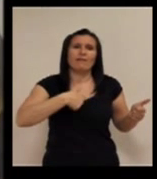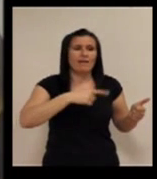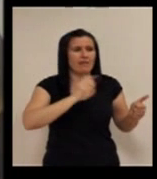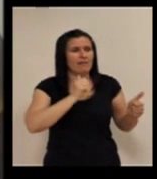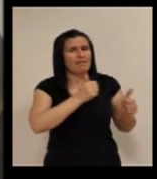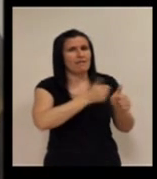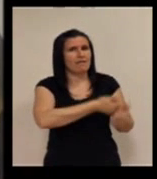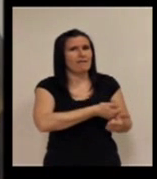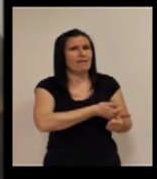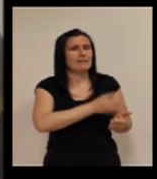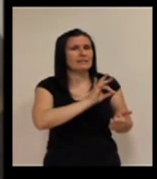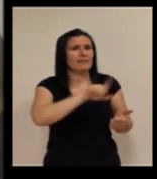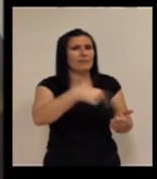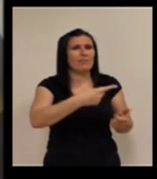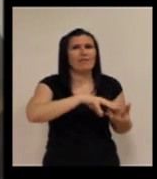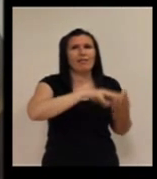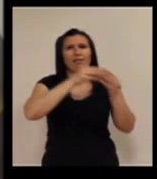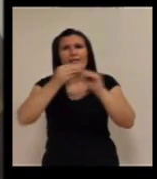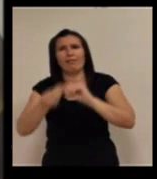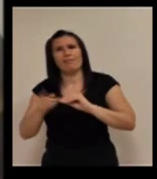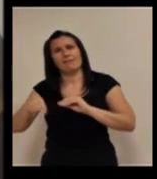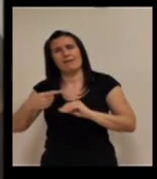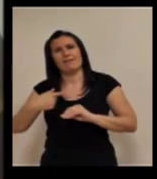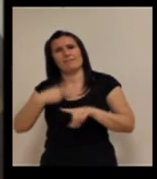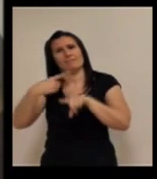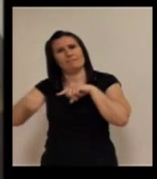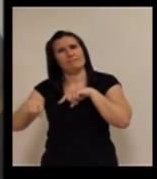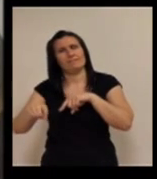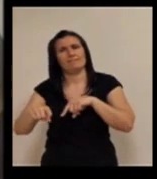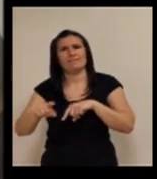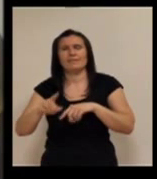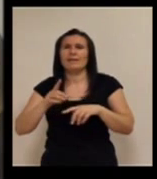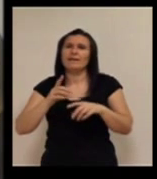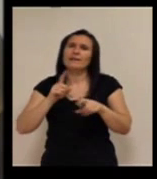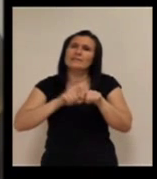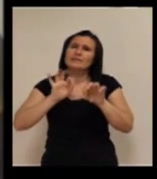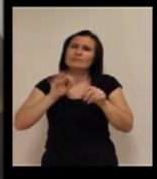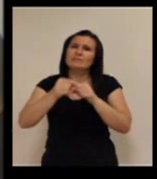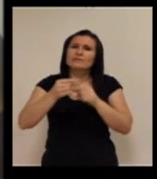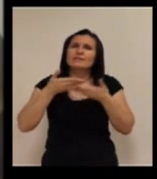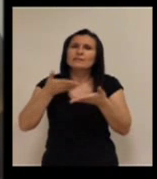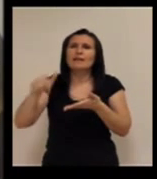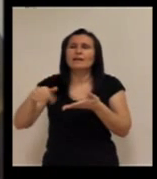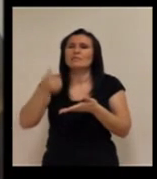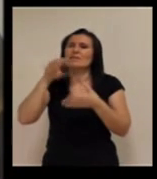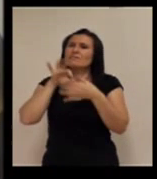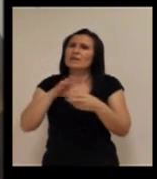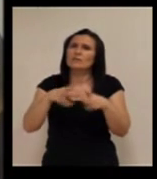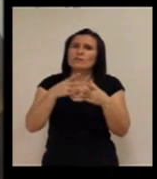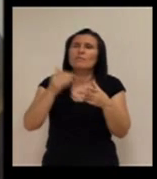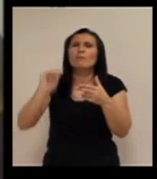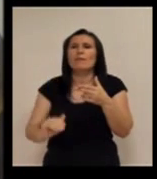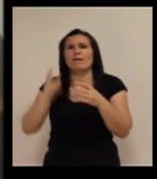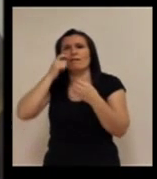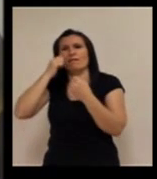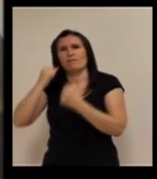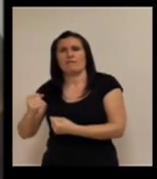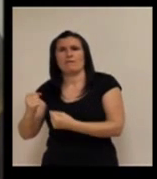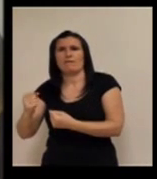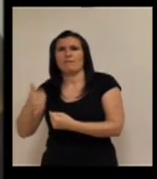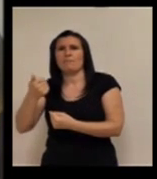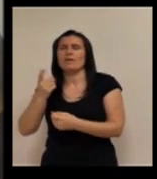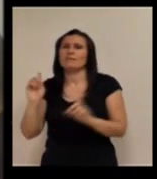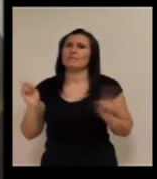al carácter que ha tomado aquí la teleasistencia, que es distinto, que es más social, menos sanitaria, más